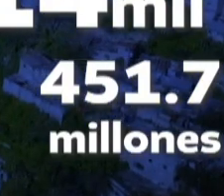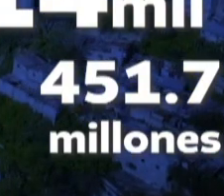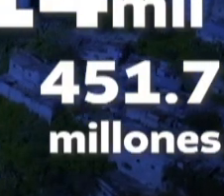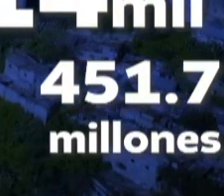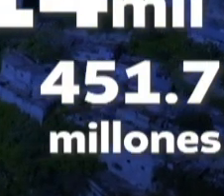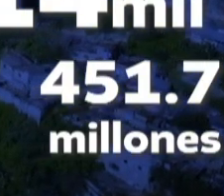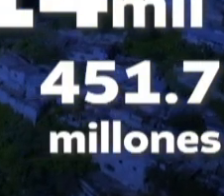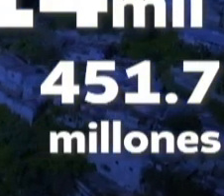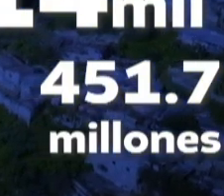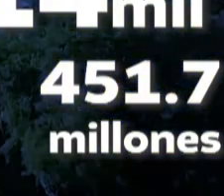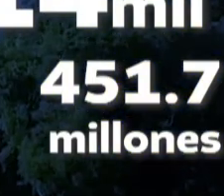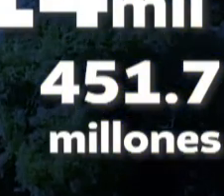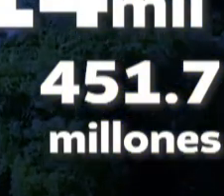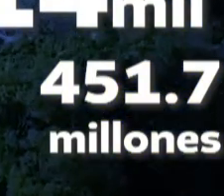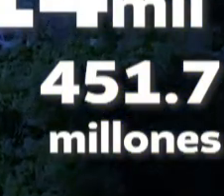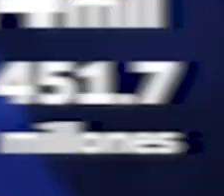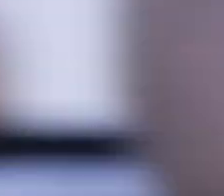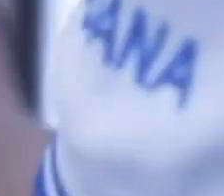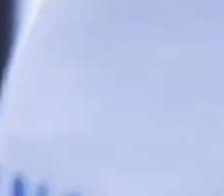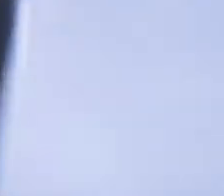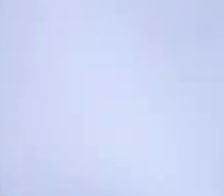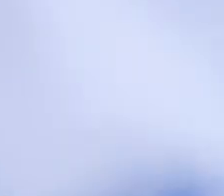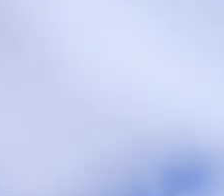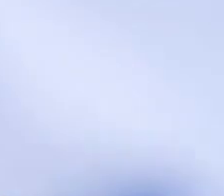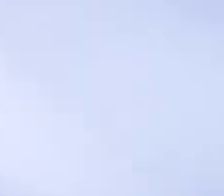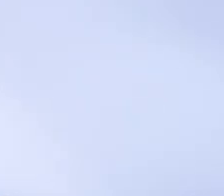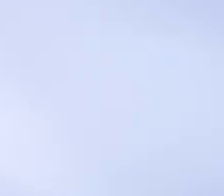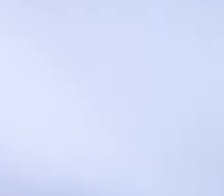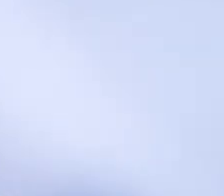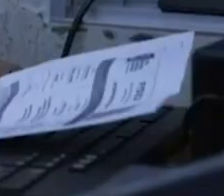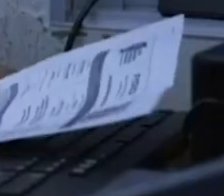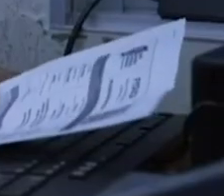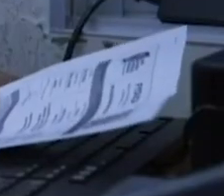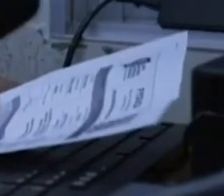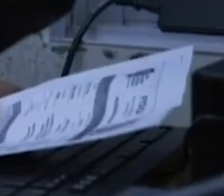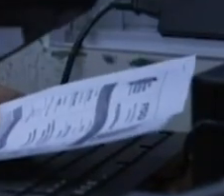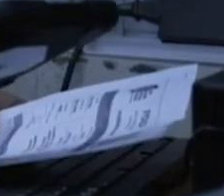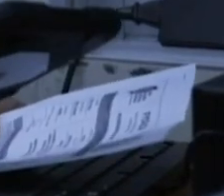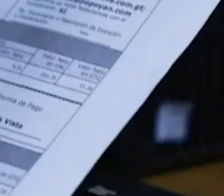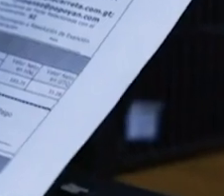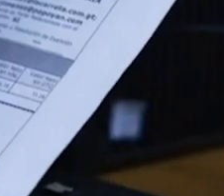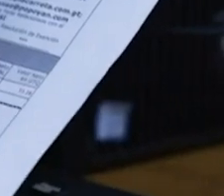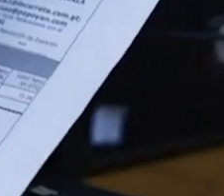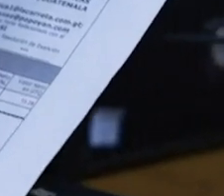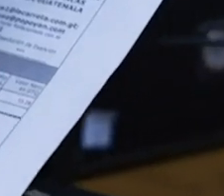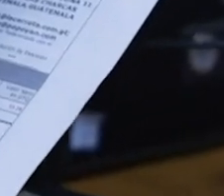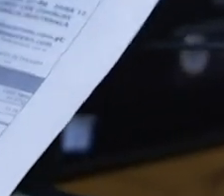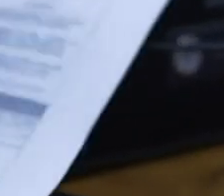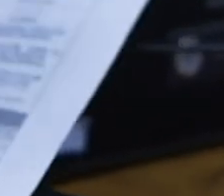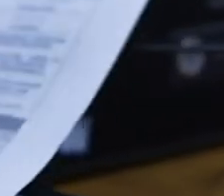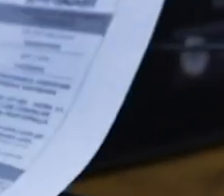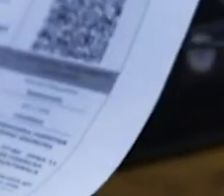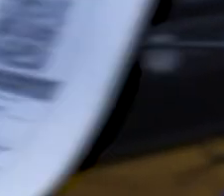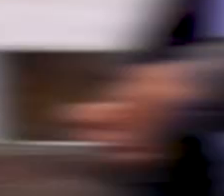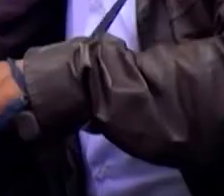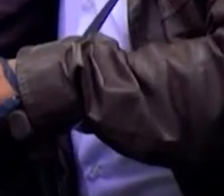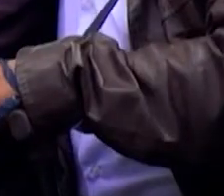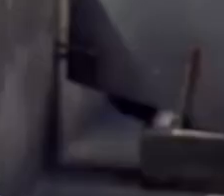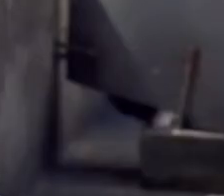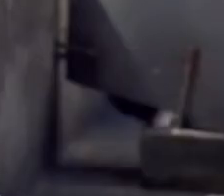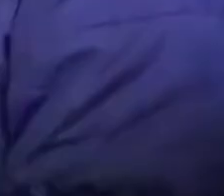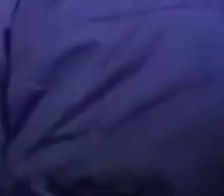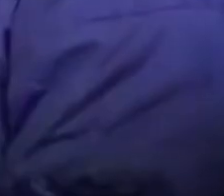.451.7 millones de jetzales a fin de que puedan utilizar los recursos de la buena recaudación de impuestos la inversión será para